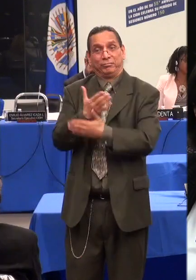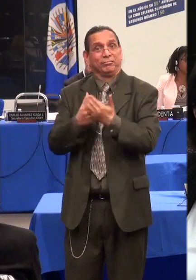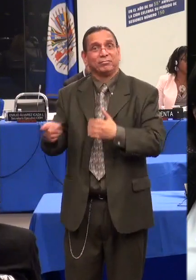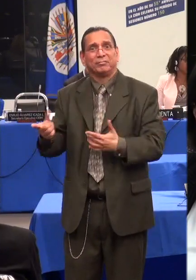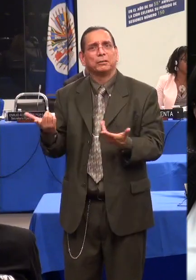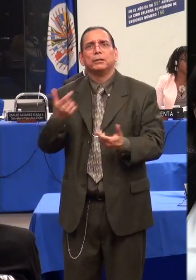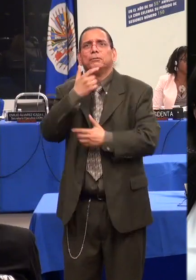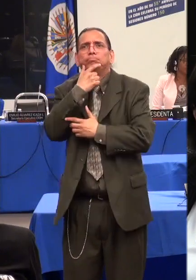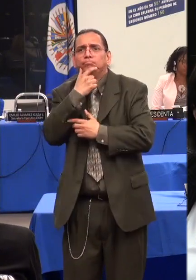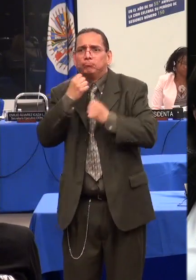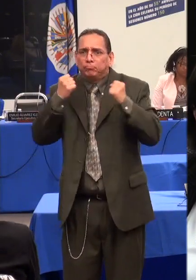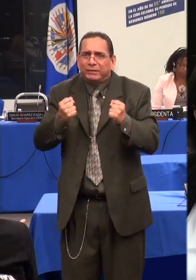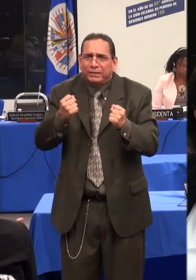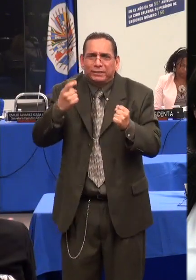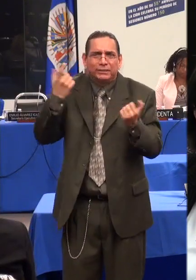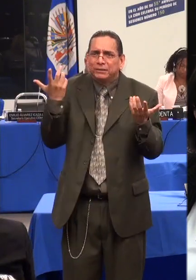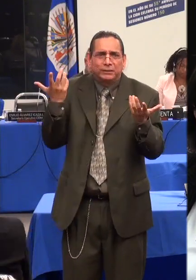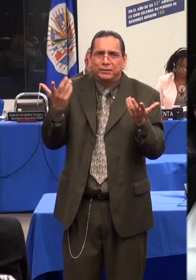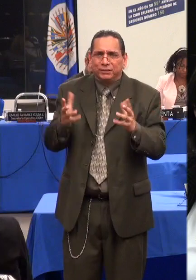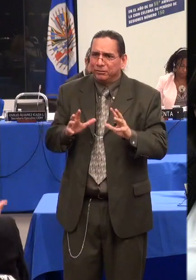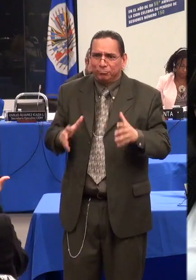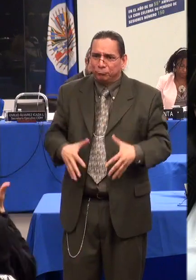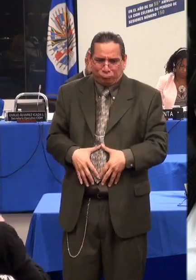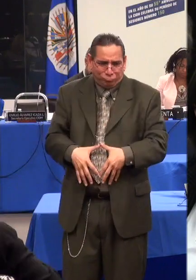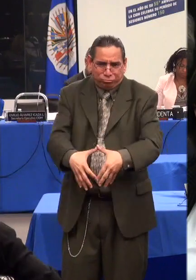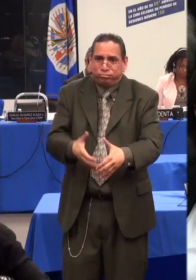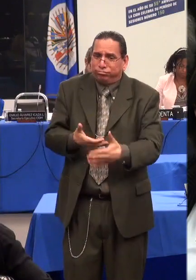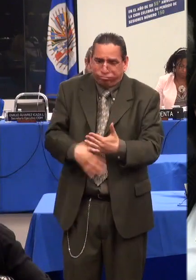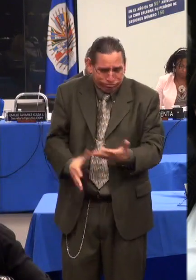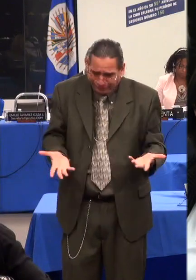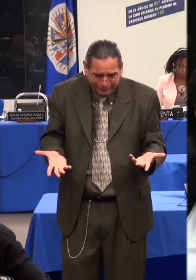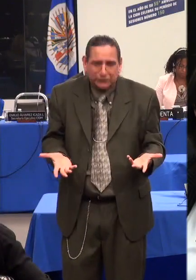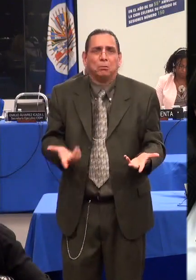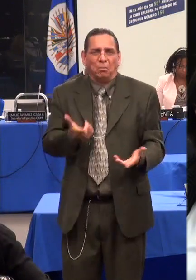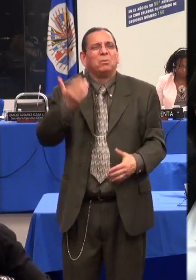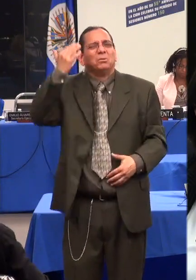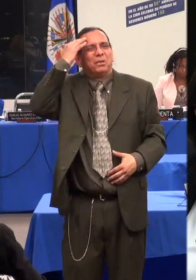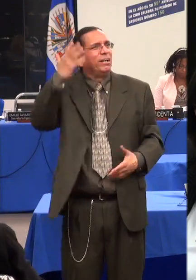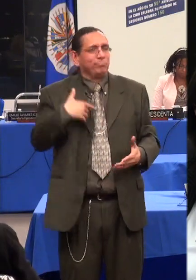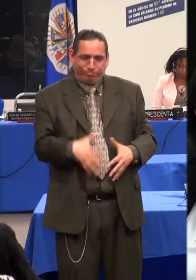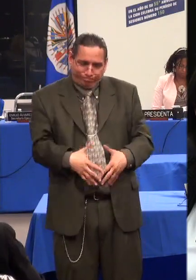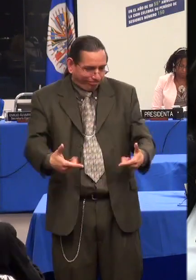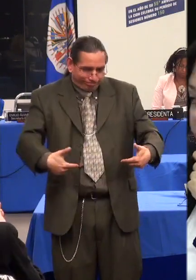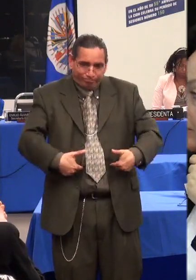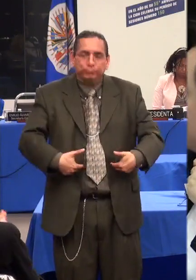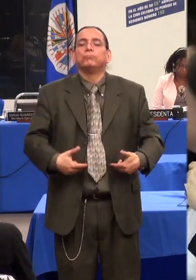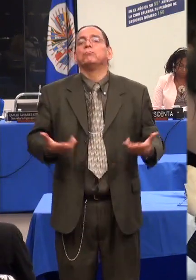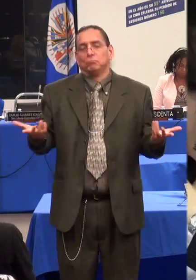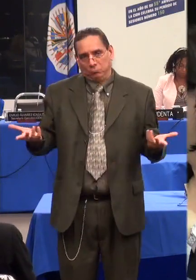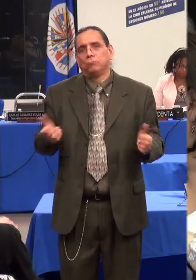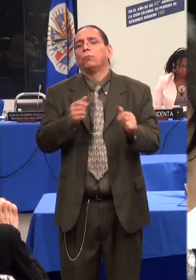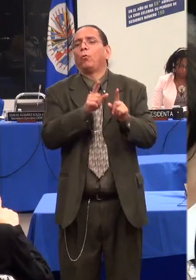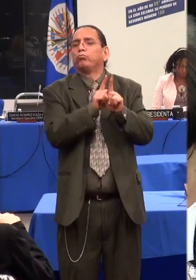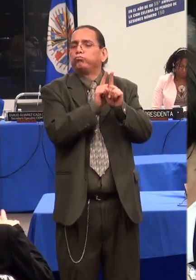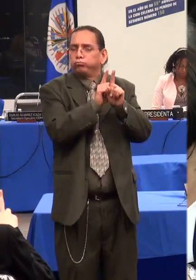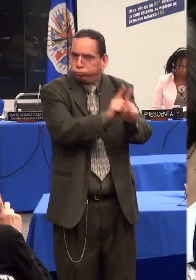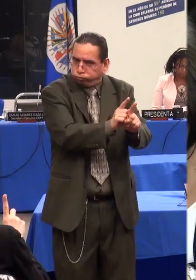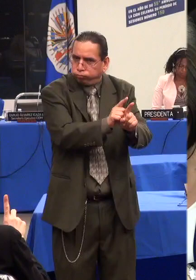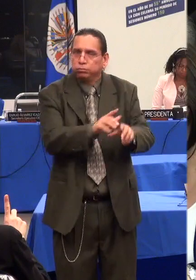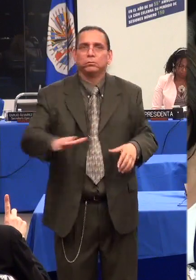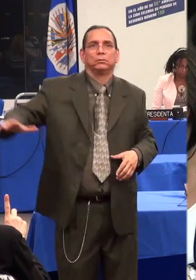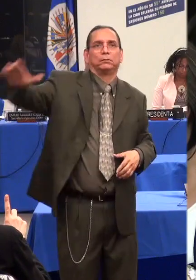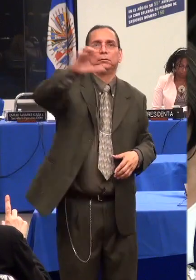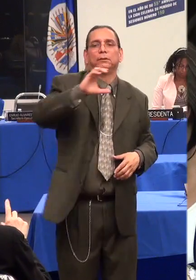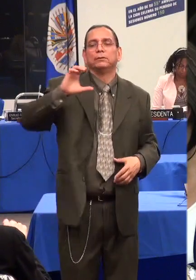maternidad consecuente, lo cual coincide con lo dispuesto en el artículo 23 de la Convención sobre Derechos de las Personas con Discapacidad en relación con el